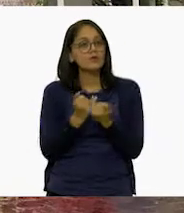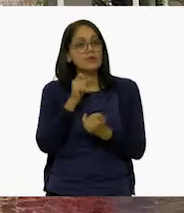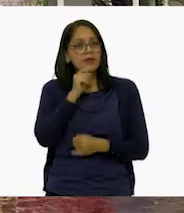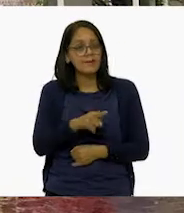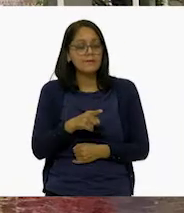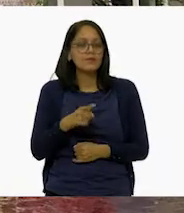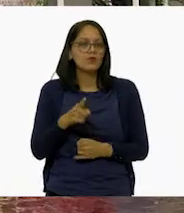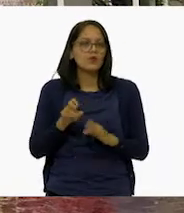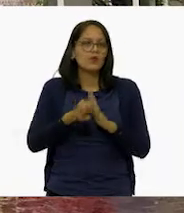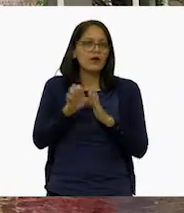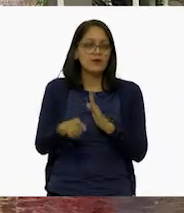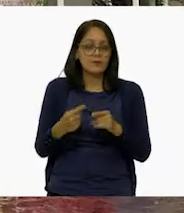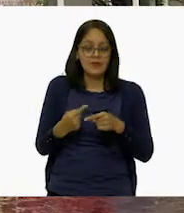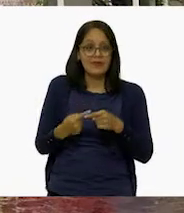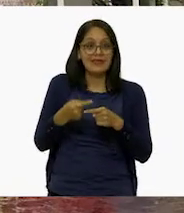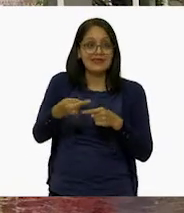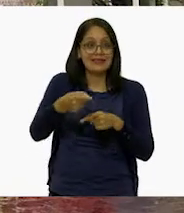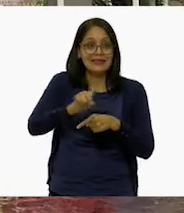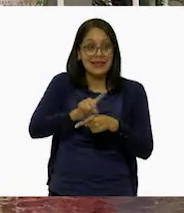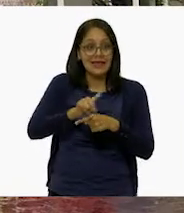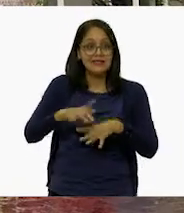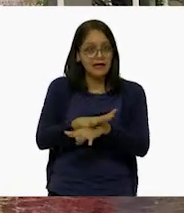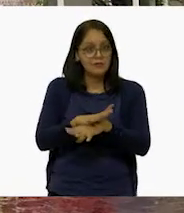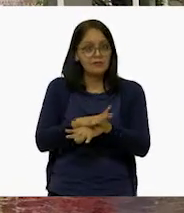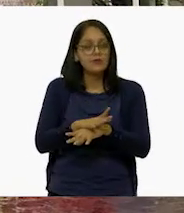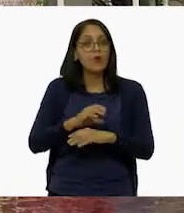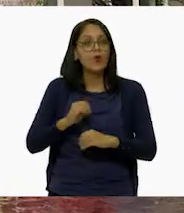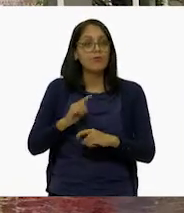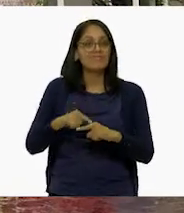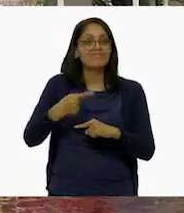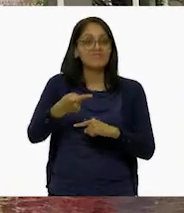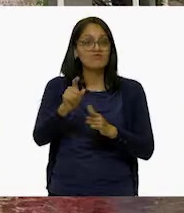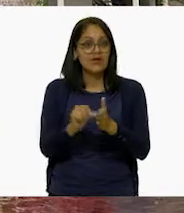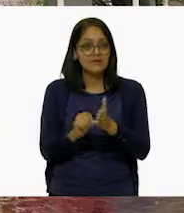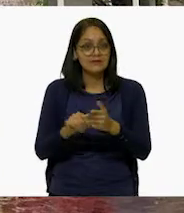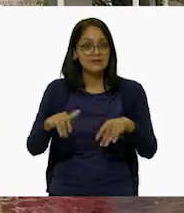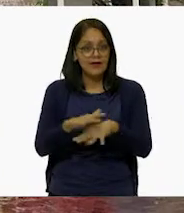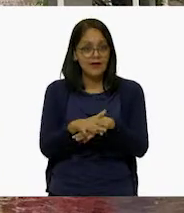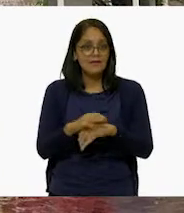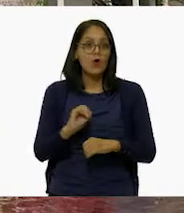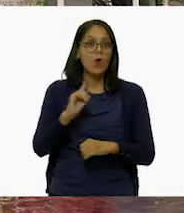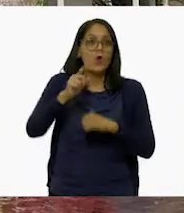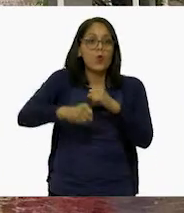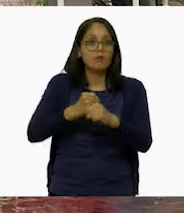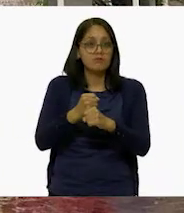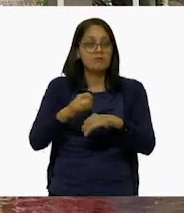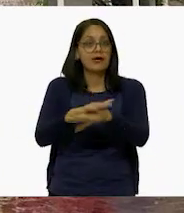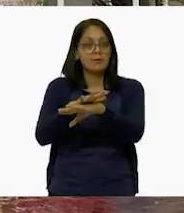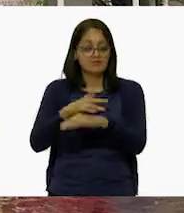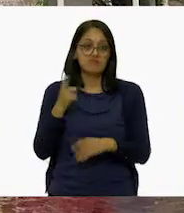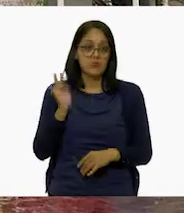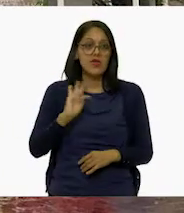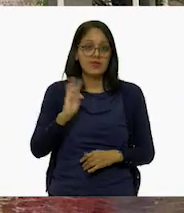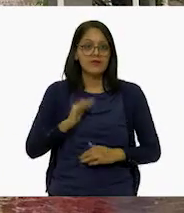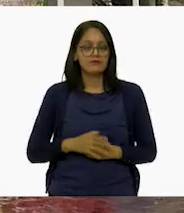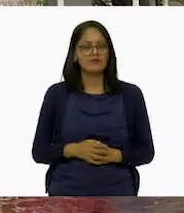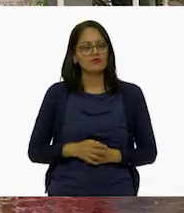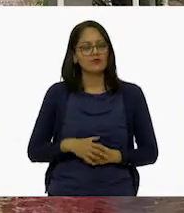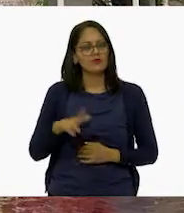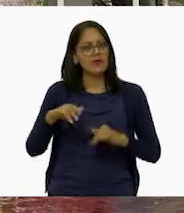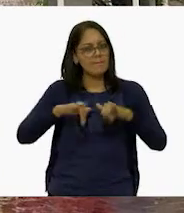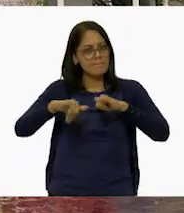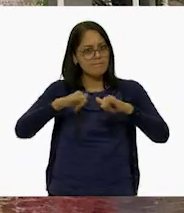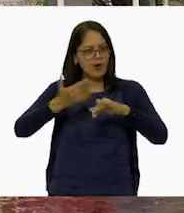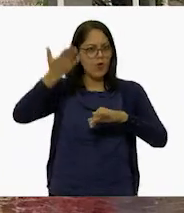en el transcurso de días, meses o años. Entonces, ¿podemos decir que hay mapas